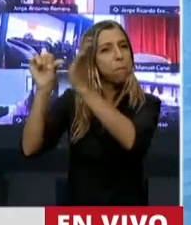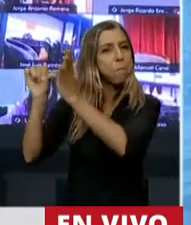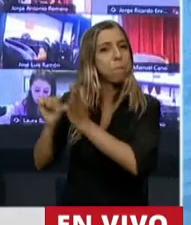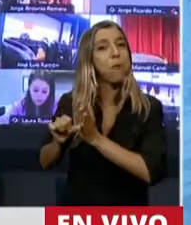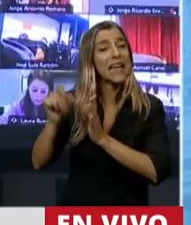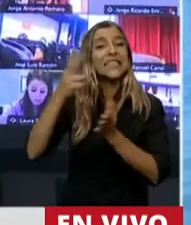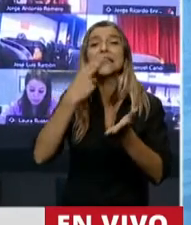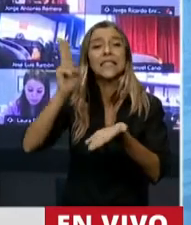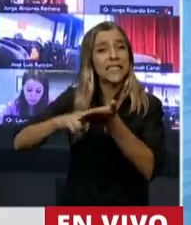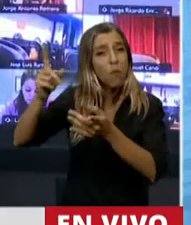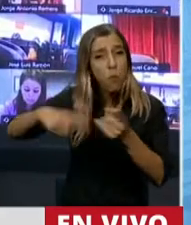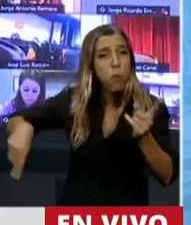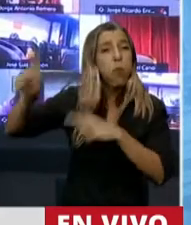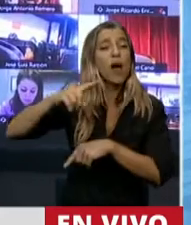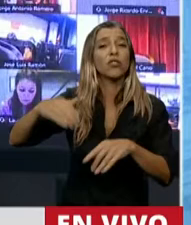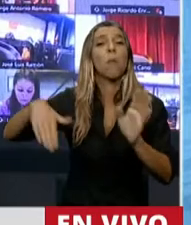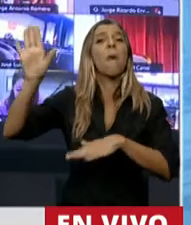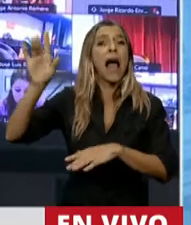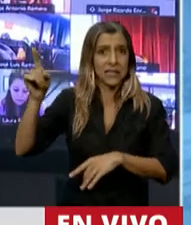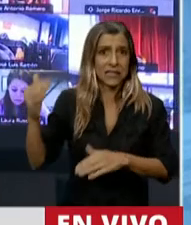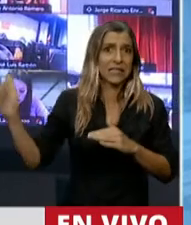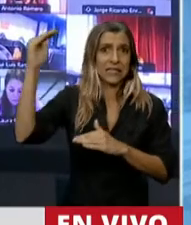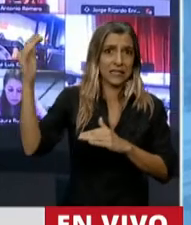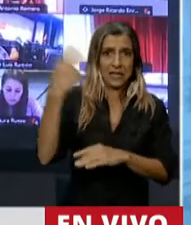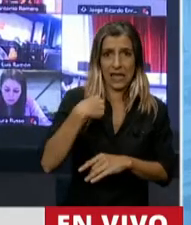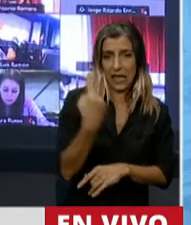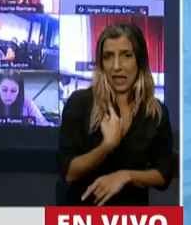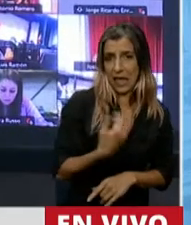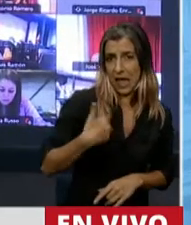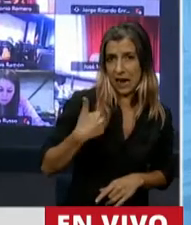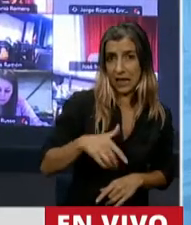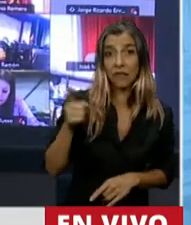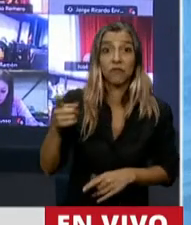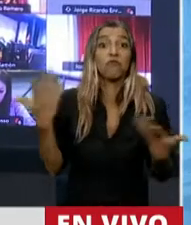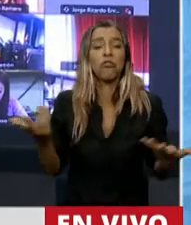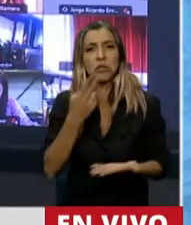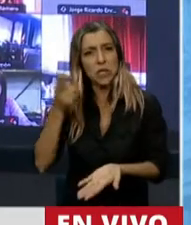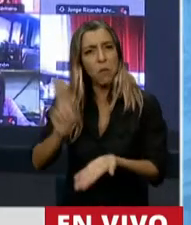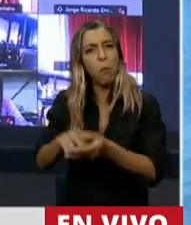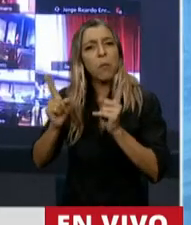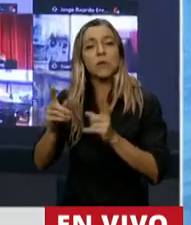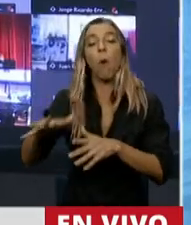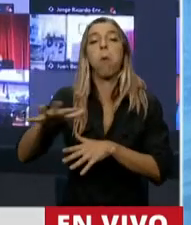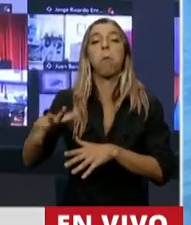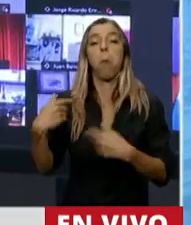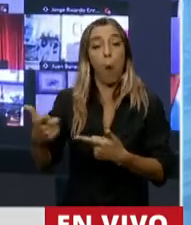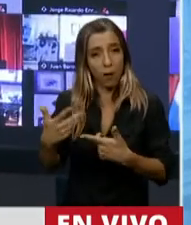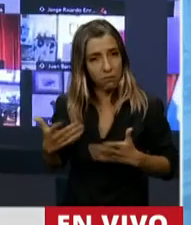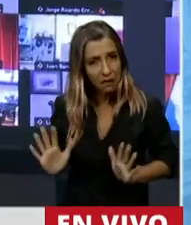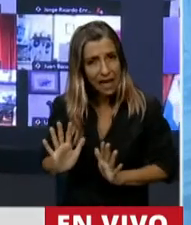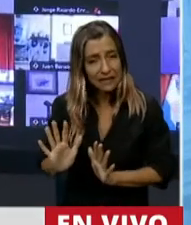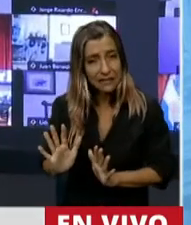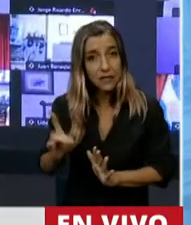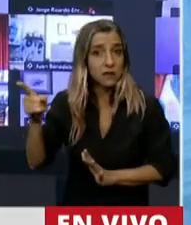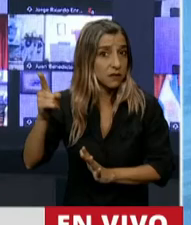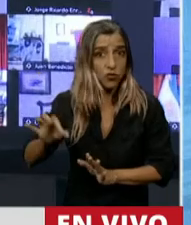mucho más populismo tributario que la Argentina, vendría a ser. Porque eso es sistemático, es todos los